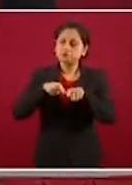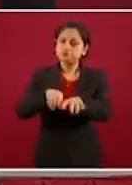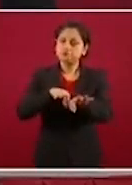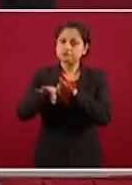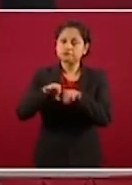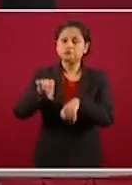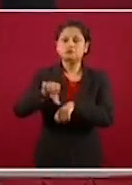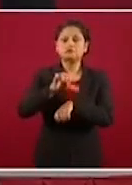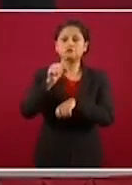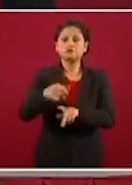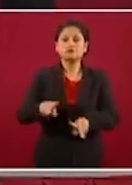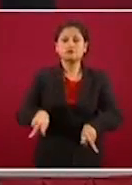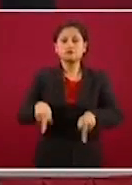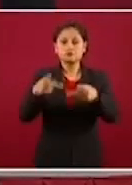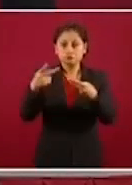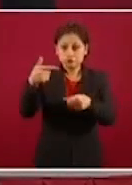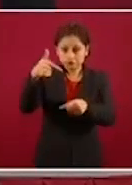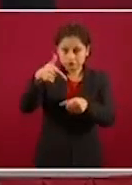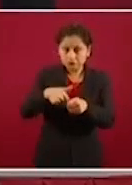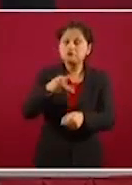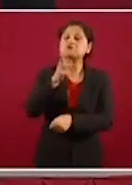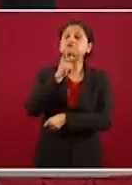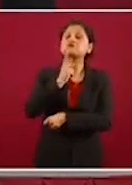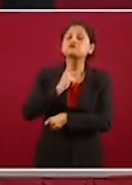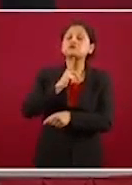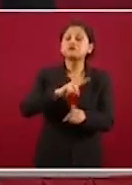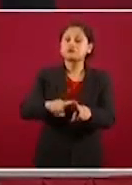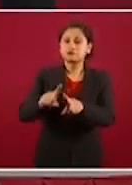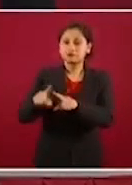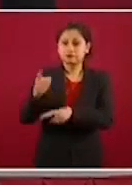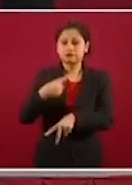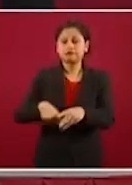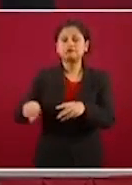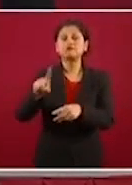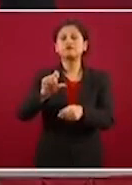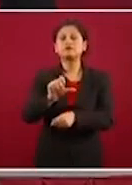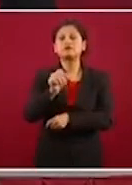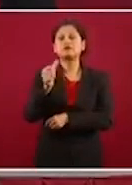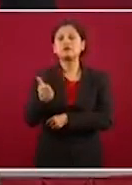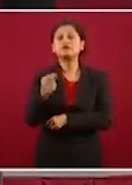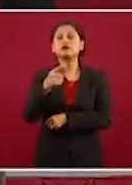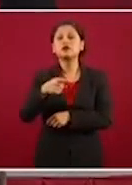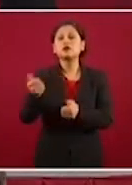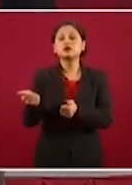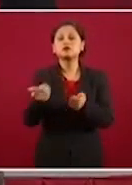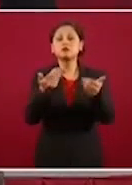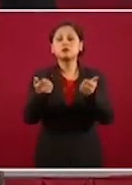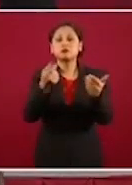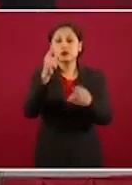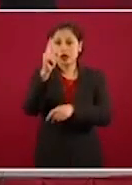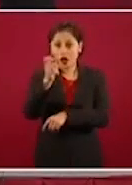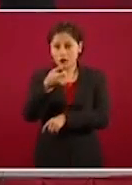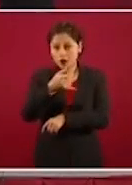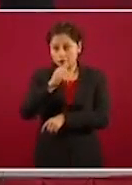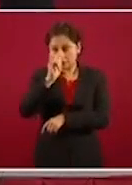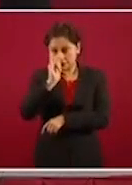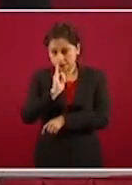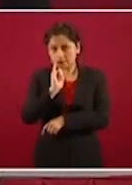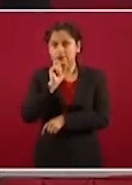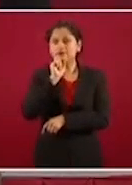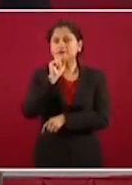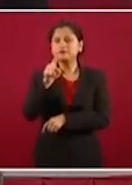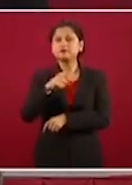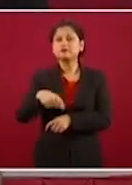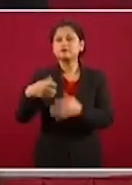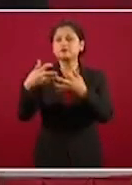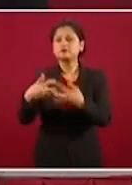energéticos, gasolineras y gas, generación y distribución de agua potable, industria de alimentos y